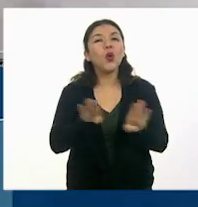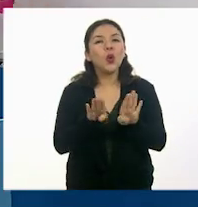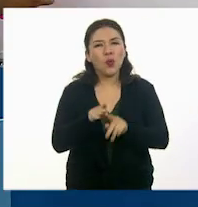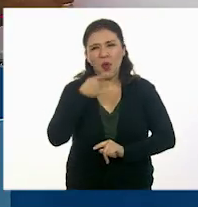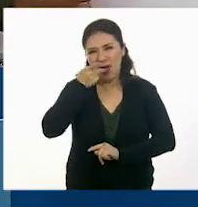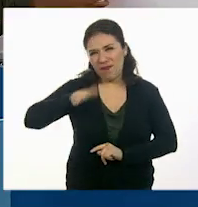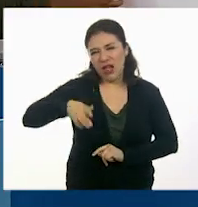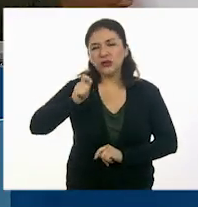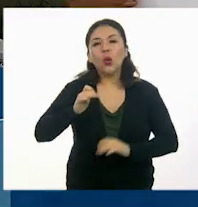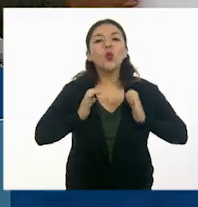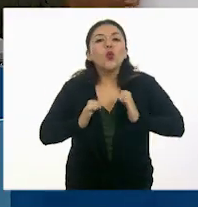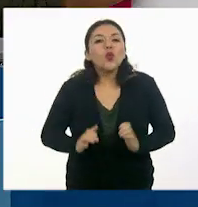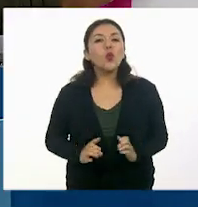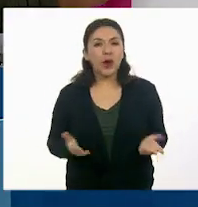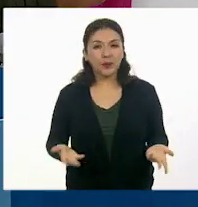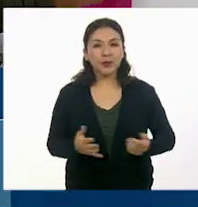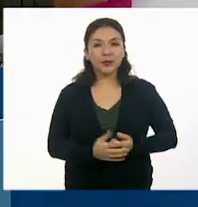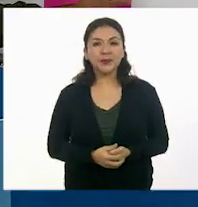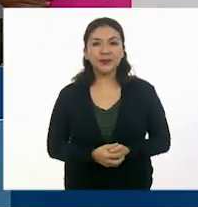decir, el cuerpo. El cuerpo.